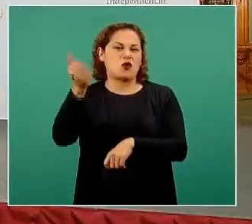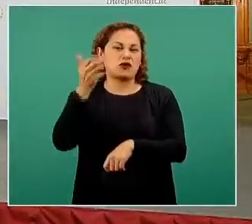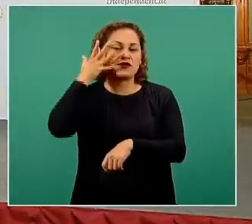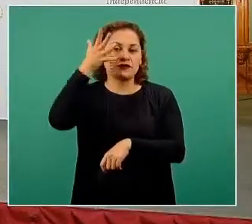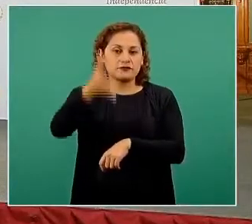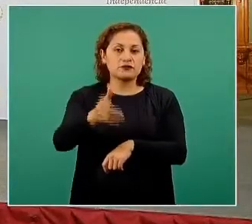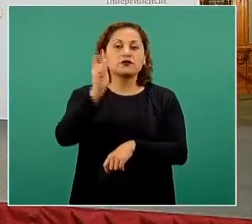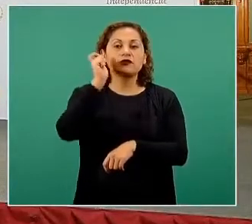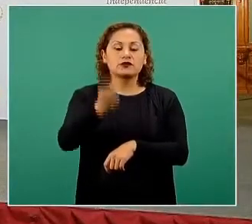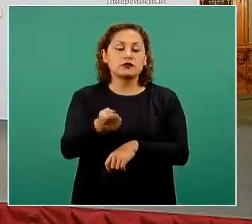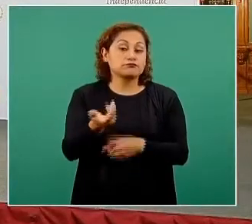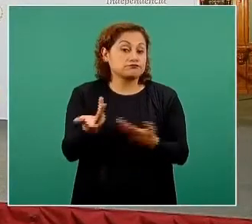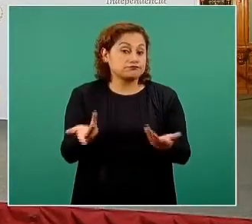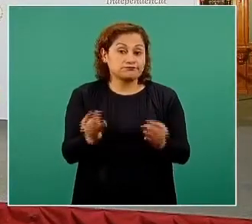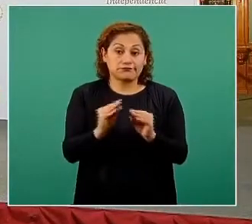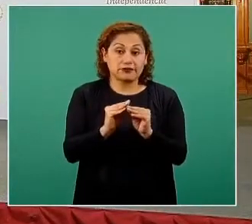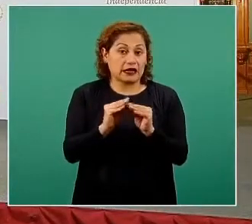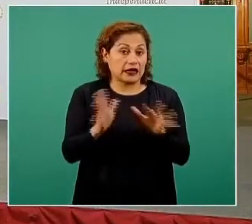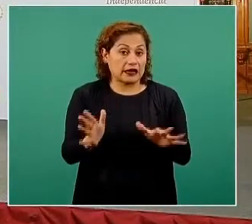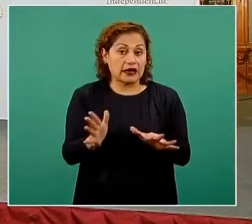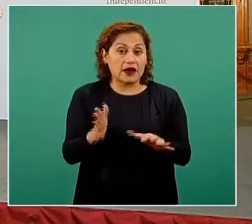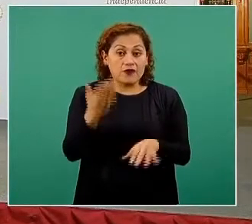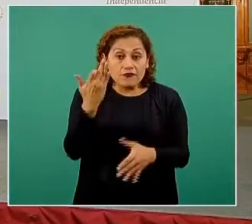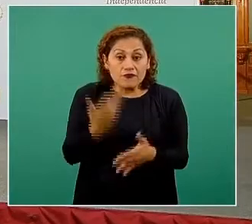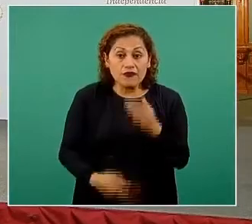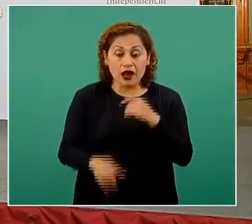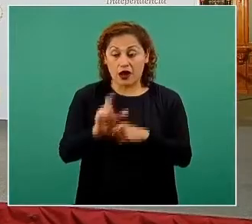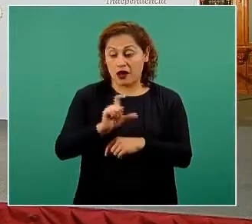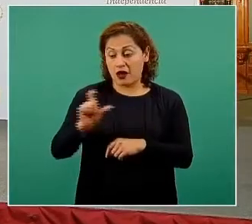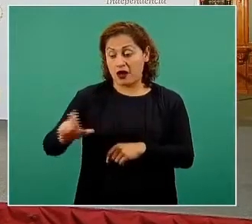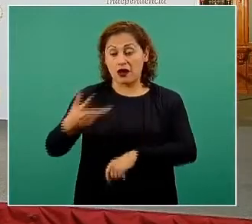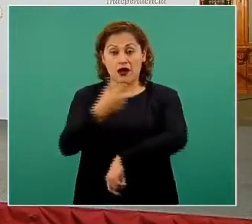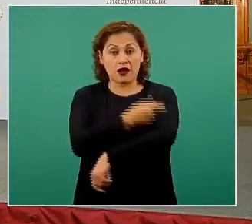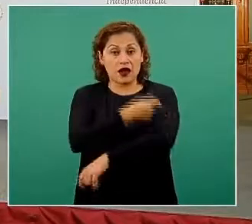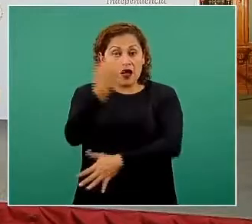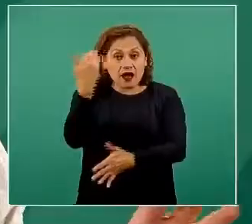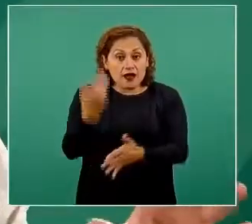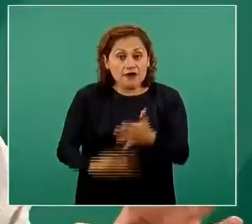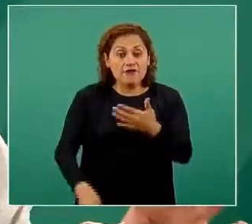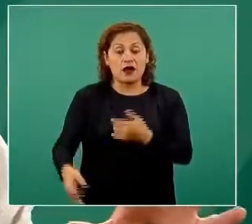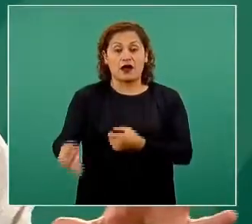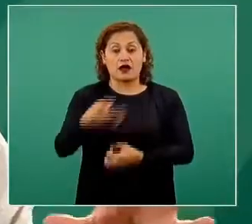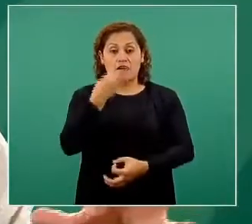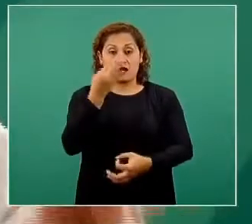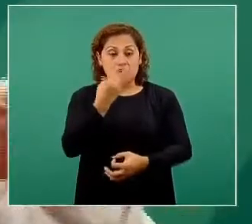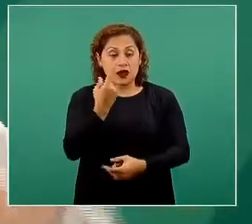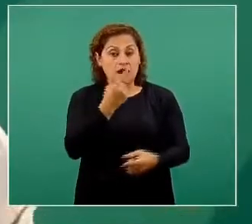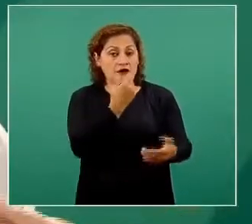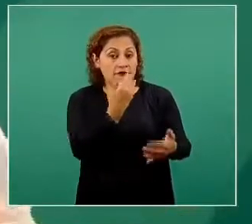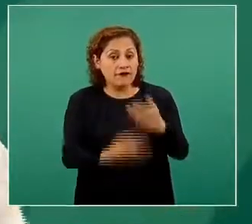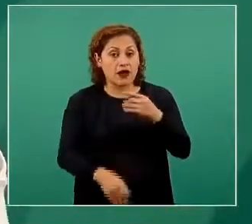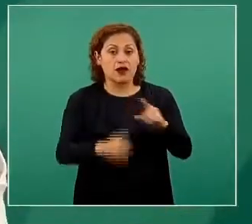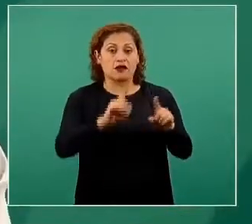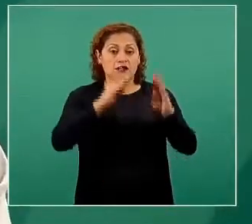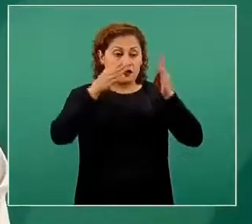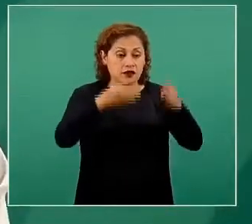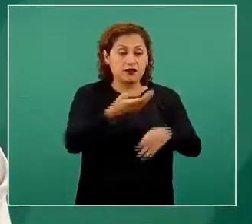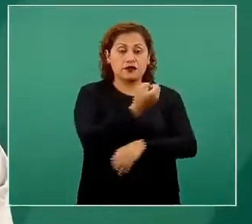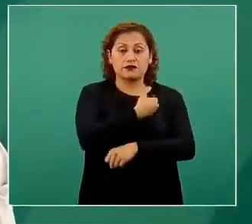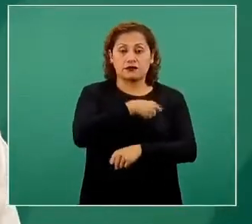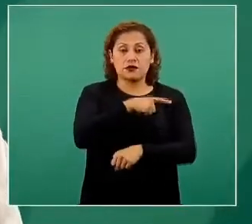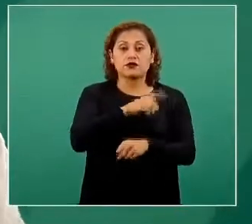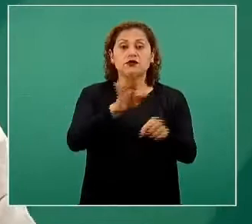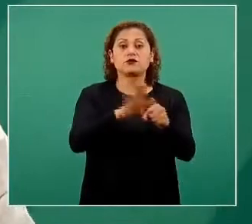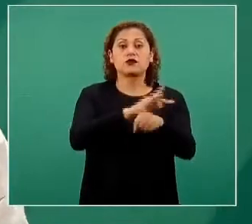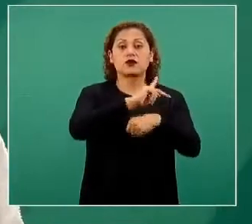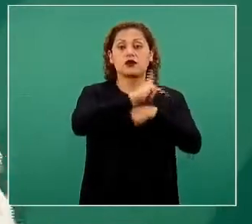muy claro que hay escasez de vacunas y escasez de los productos, los insumos para la salud porque cada país los concentra